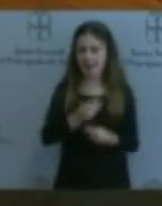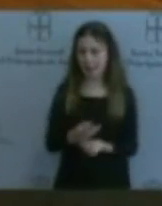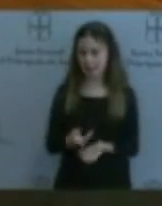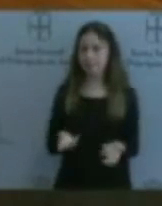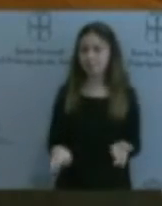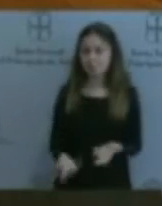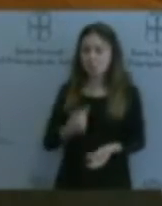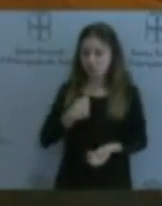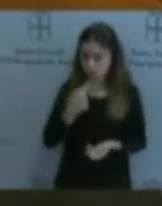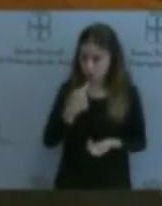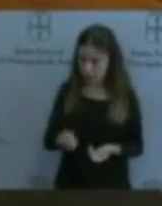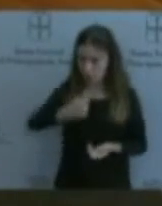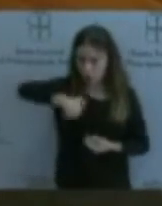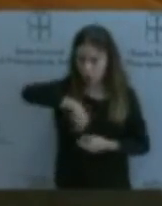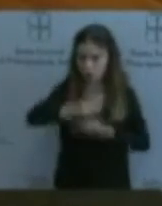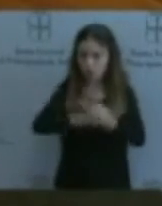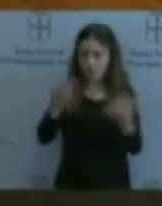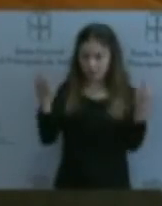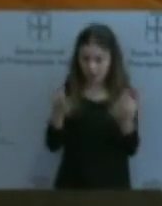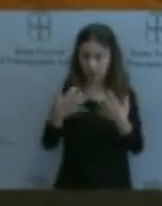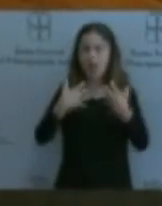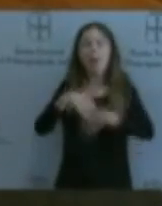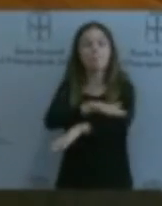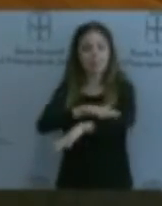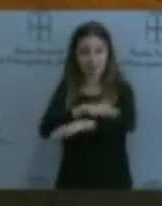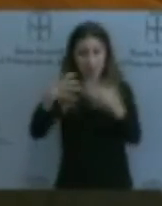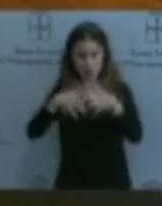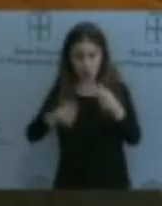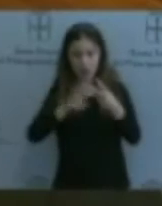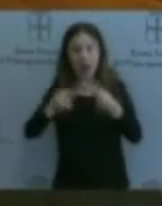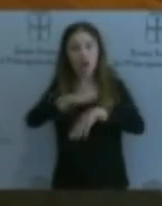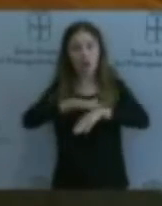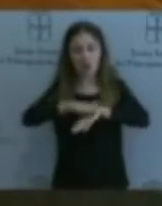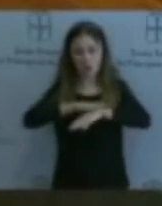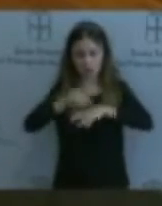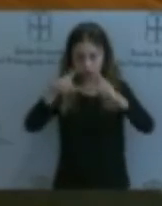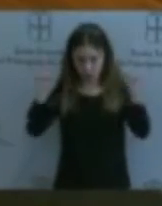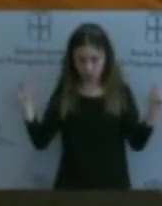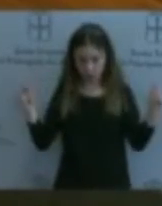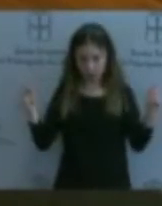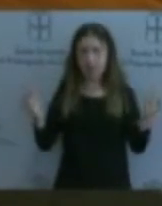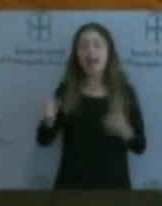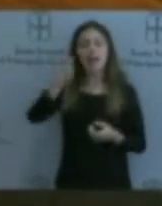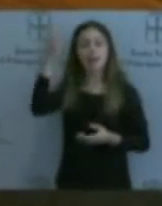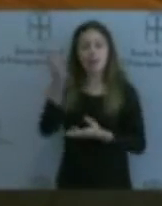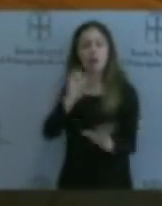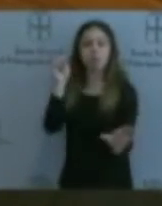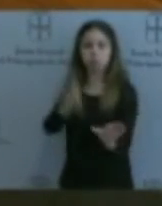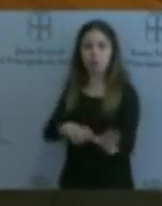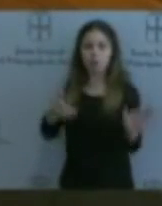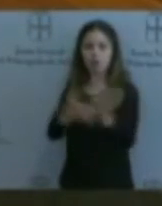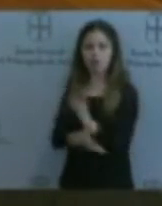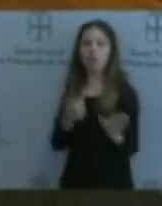el Ministerio como el Gobierno. Pues colaborar en distintas iniciativas, para que vea que no estamos de perfil y que hay hechos concretos que avalan esta afirmación.